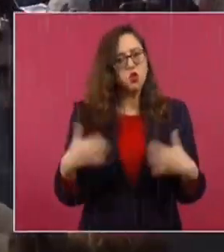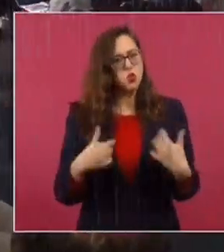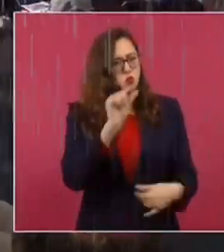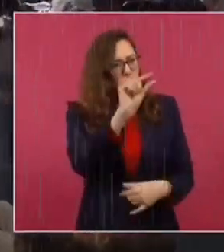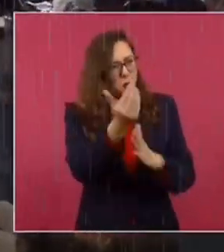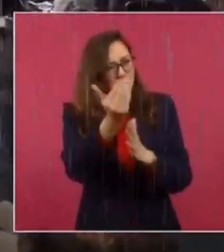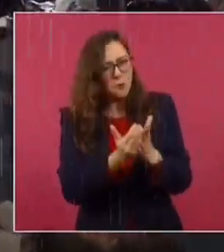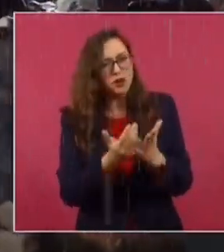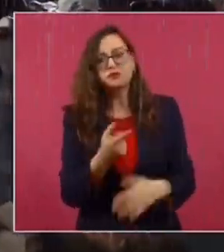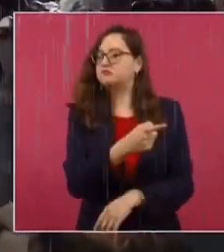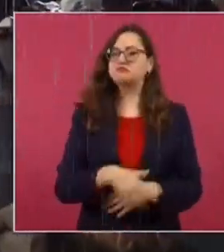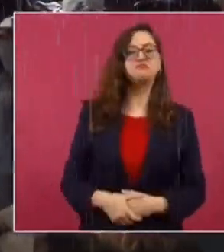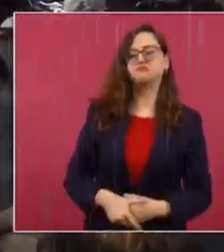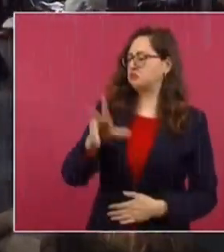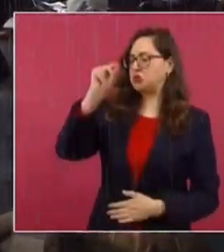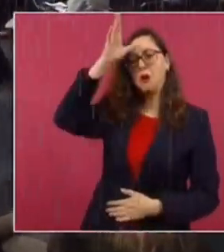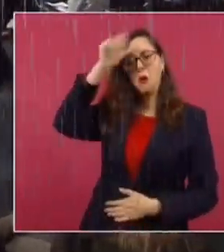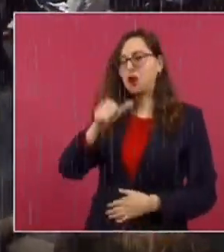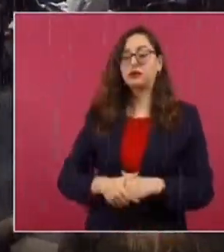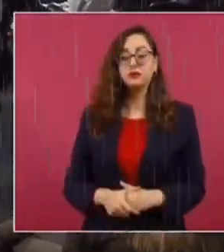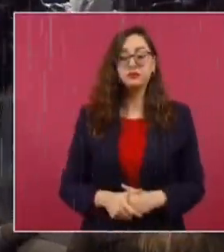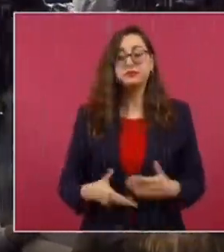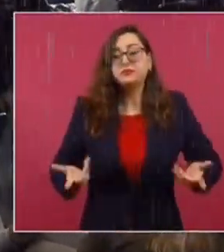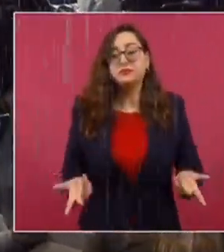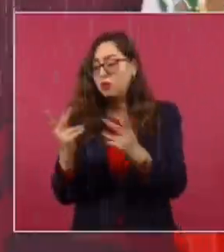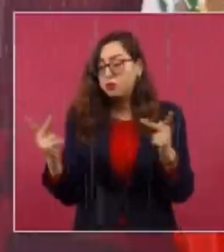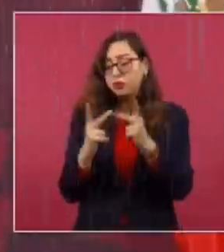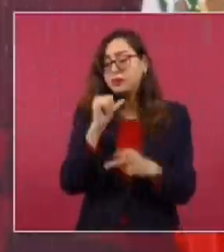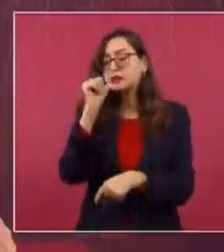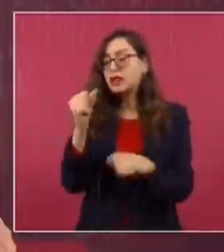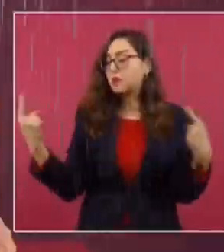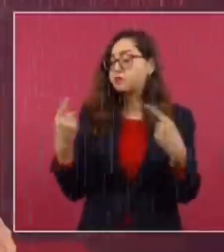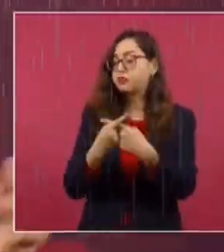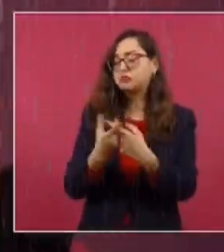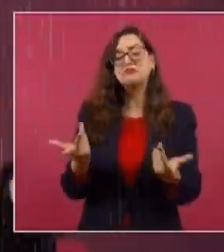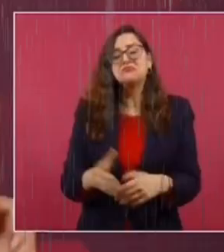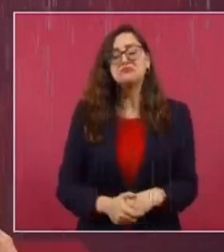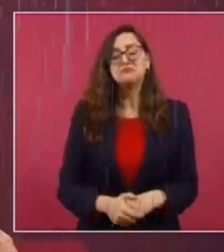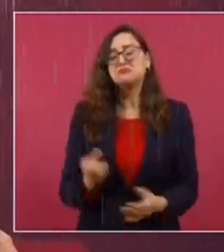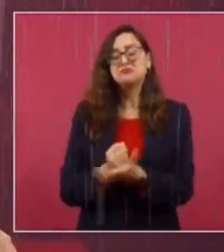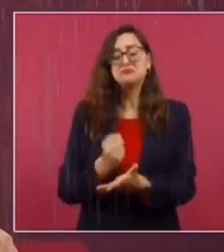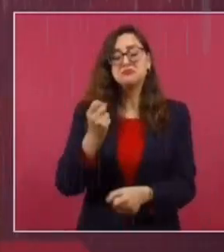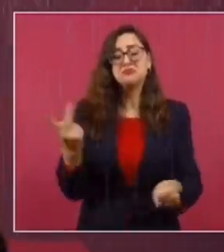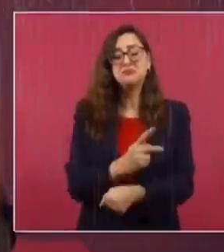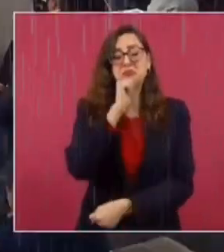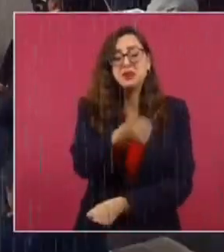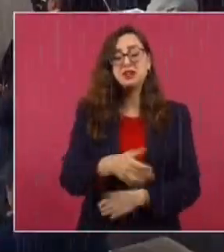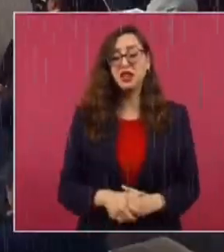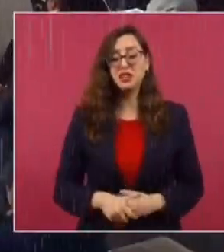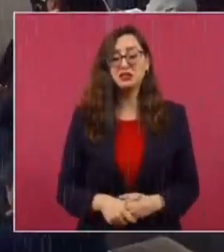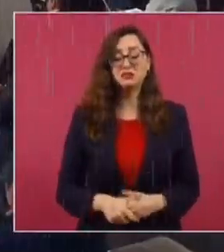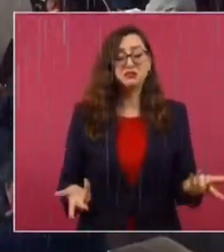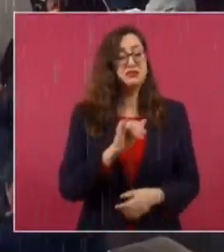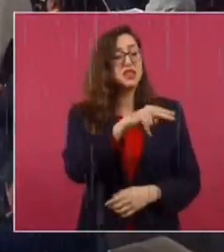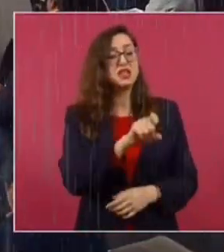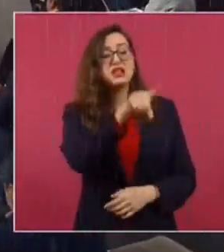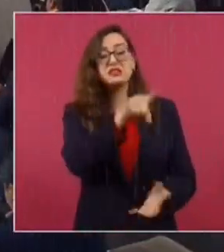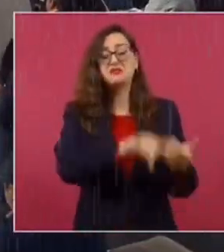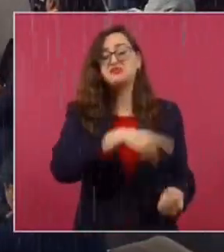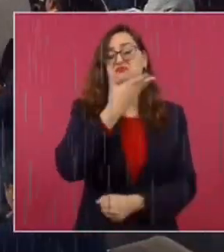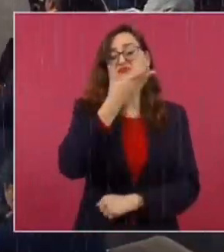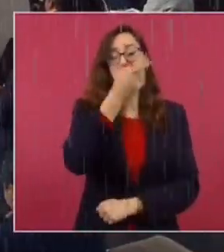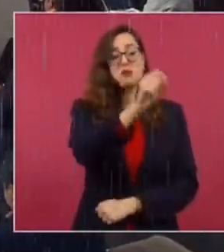supuesto, repito, de que dijera la Corte, es inconstitucional. ¿Afectaría? No, si este es un aparato antidemocrático.